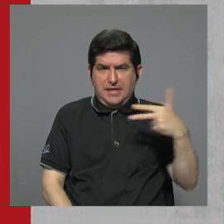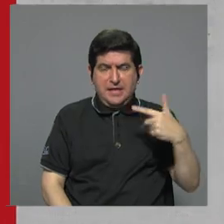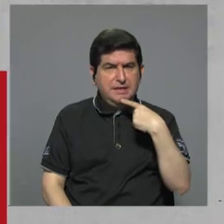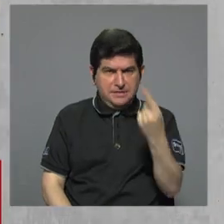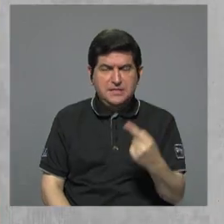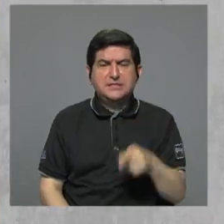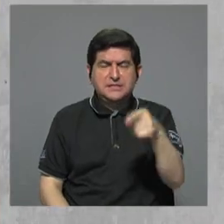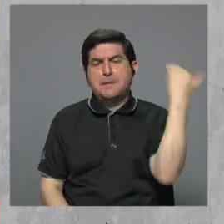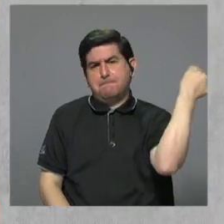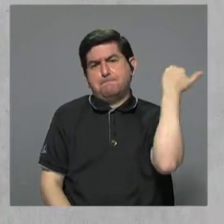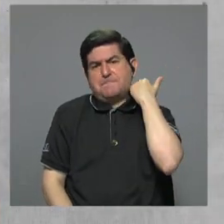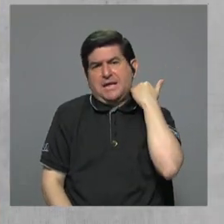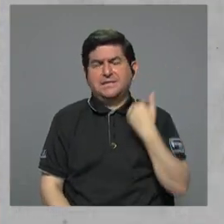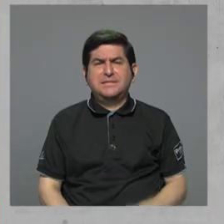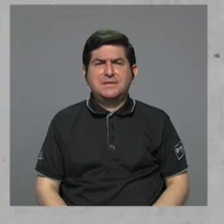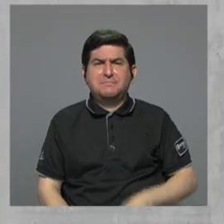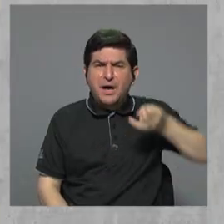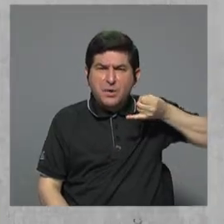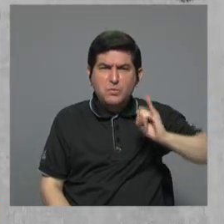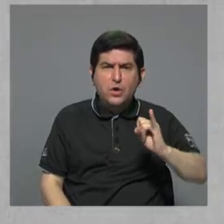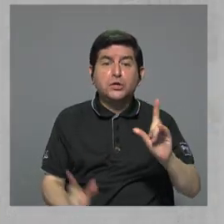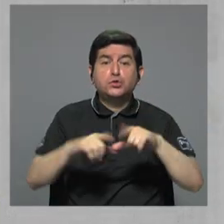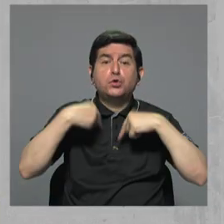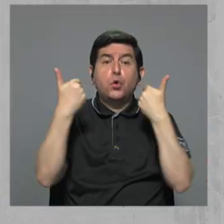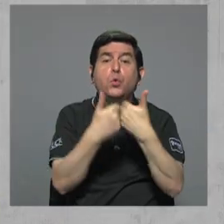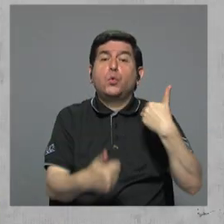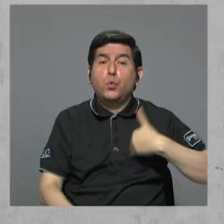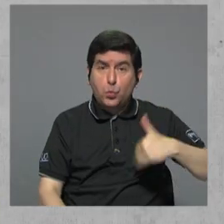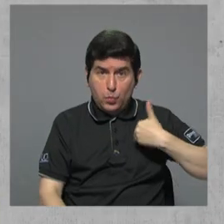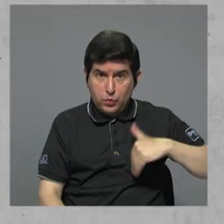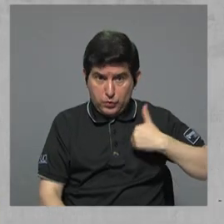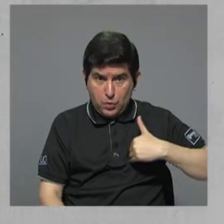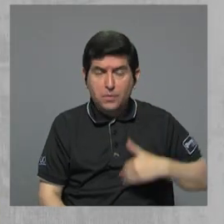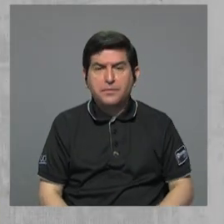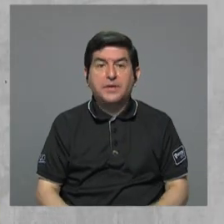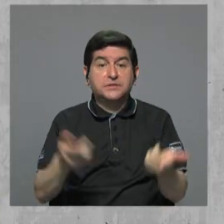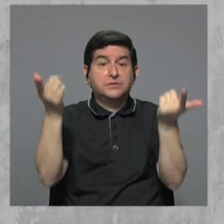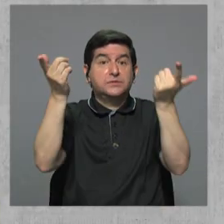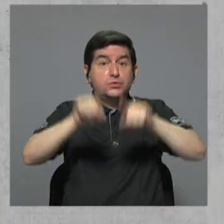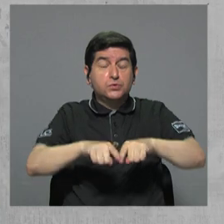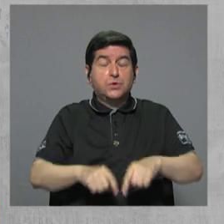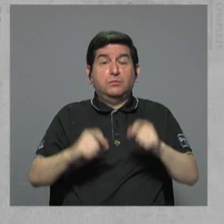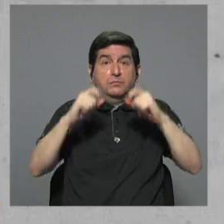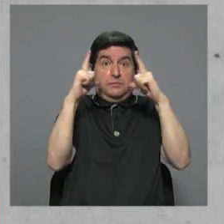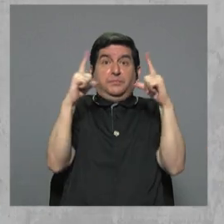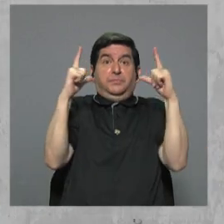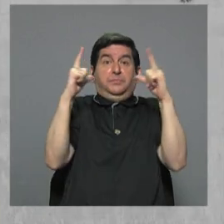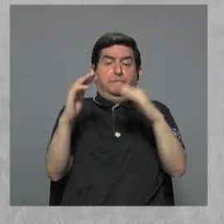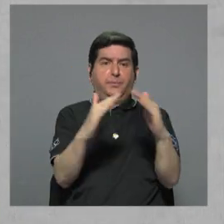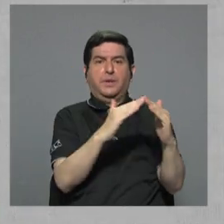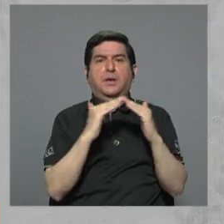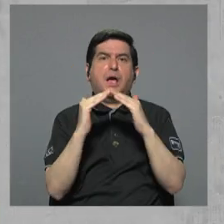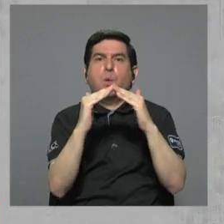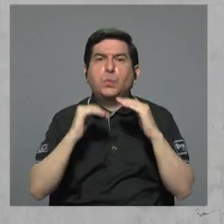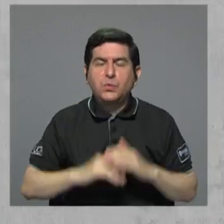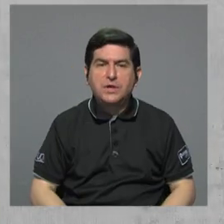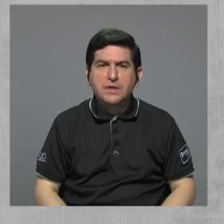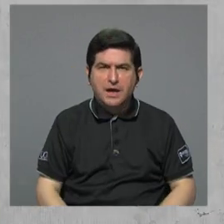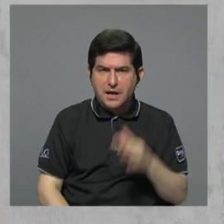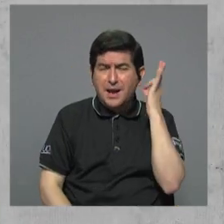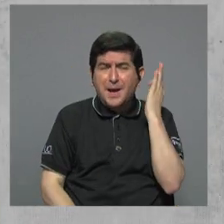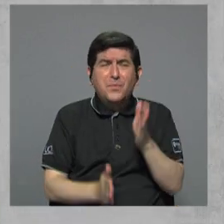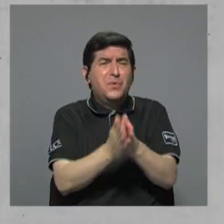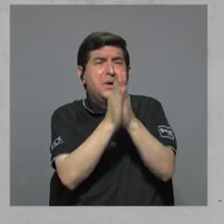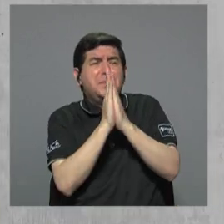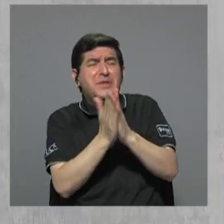sido víctima de violación de parte de un grupo de hombres, un hecho que además conmocionó muchísimo a la comunidad porque ella tuvo que